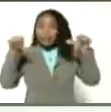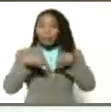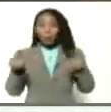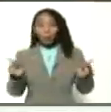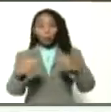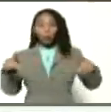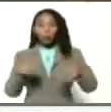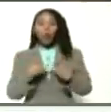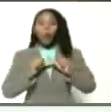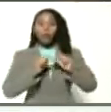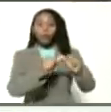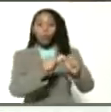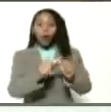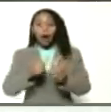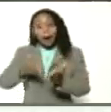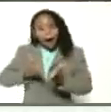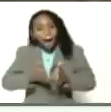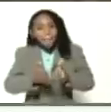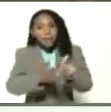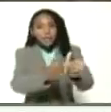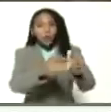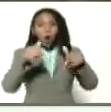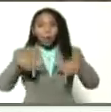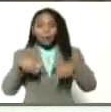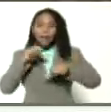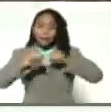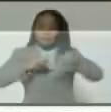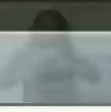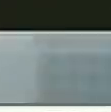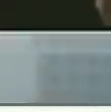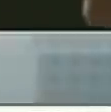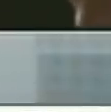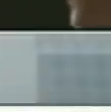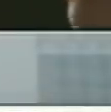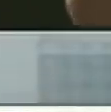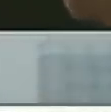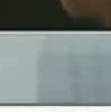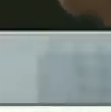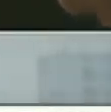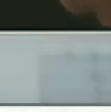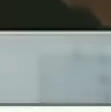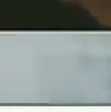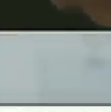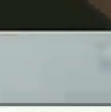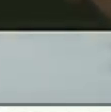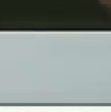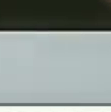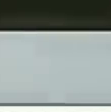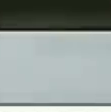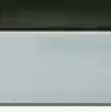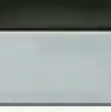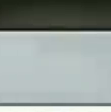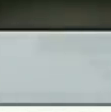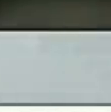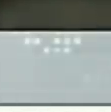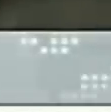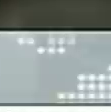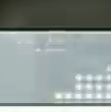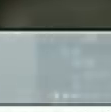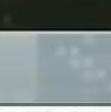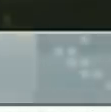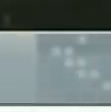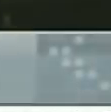siga su curso el resto de este siglo XXI. Su curso forjando valores, forjando juventudes,